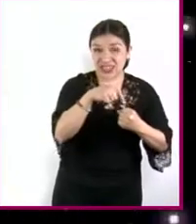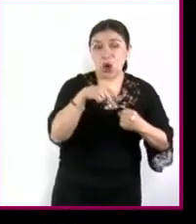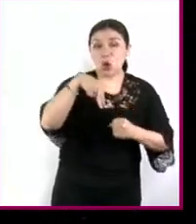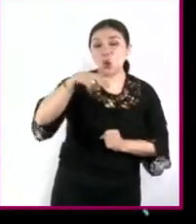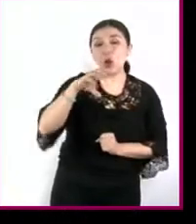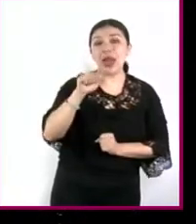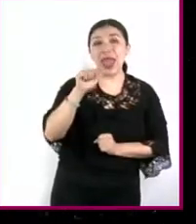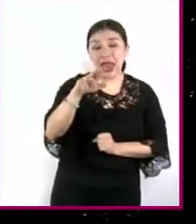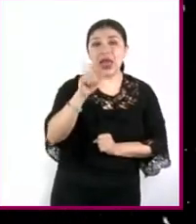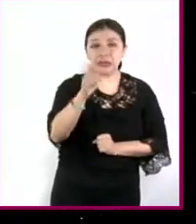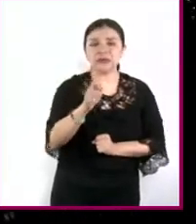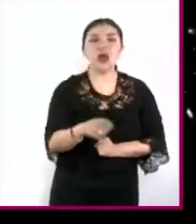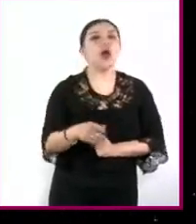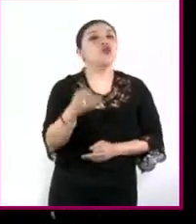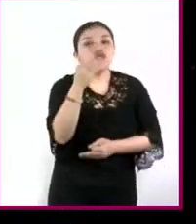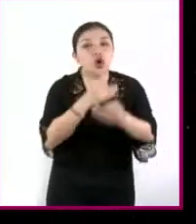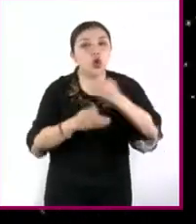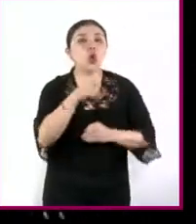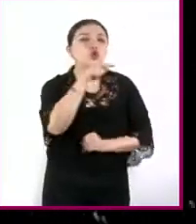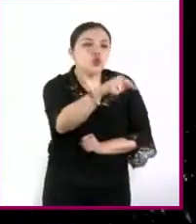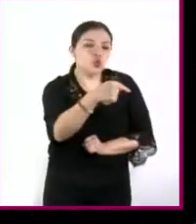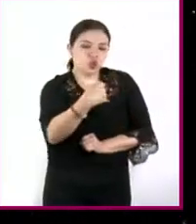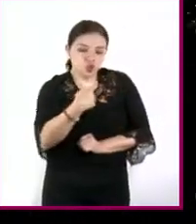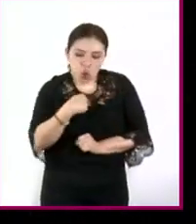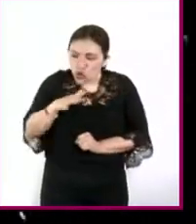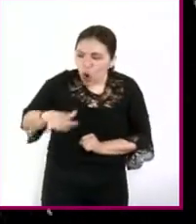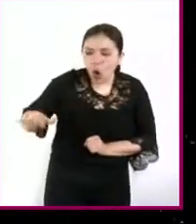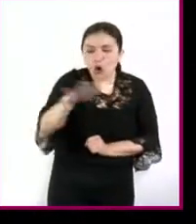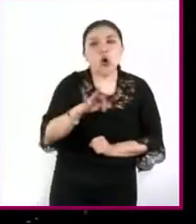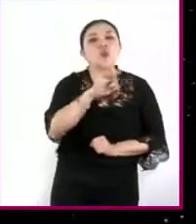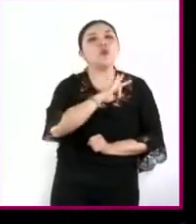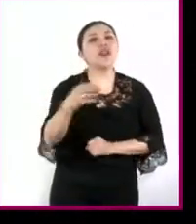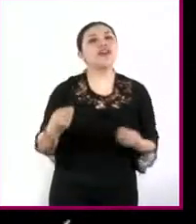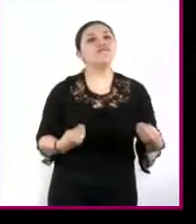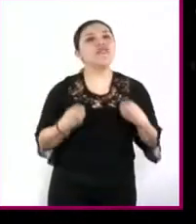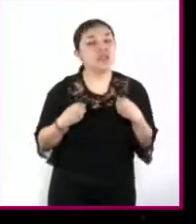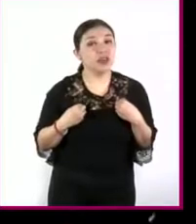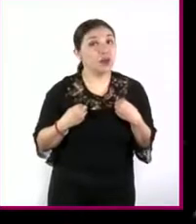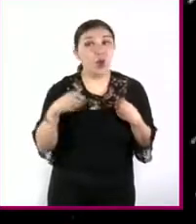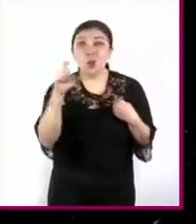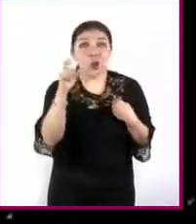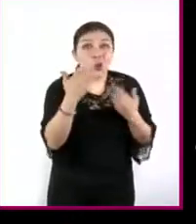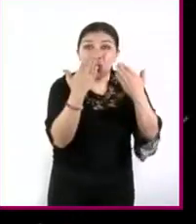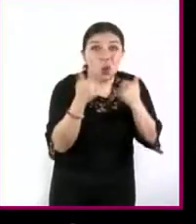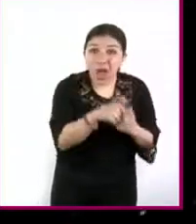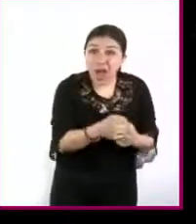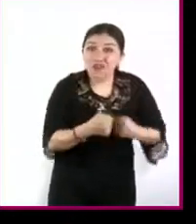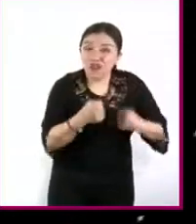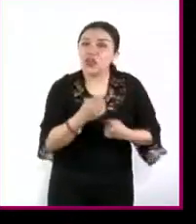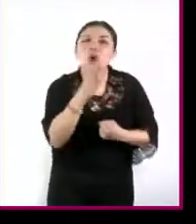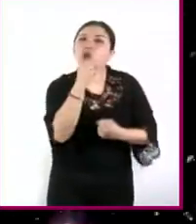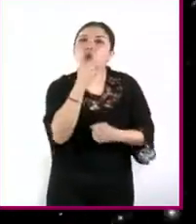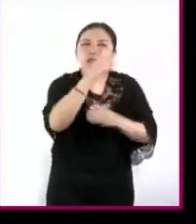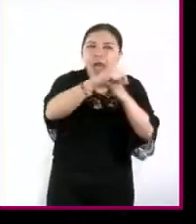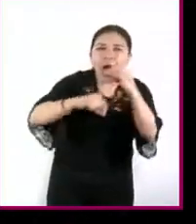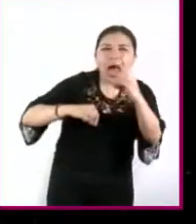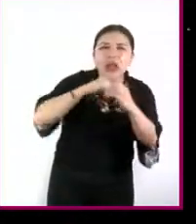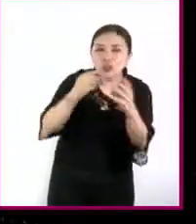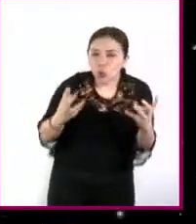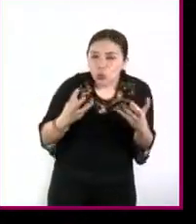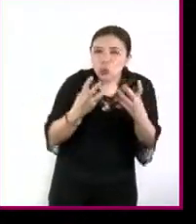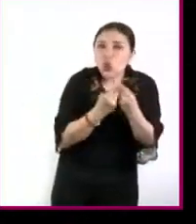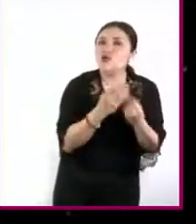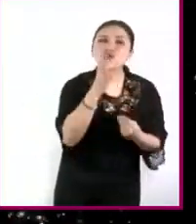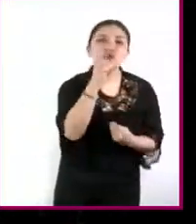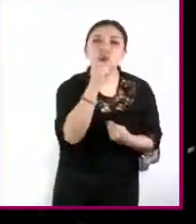tú y yo y todos existamos sin esta fuerza los núcleos atómicos no podrían estar abrazaditos y por eso